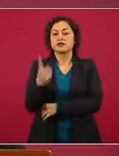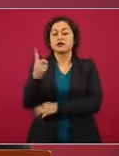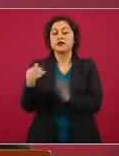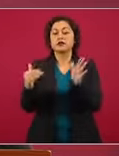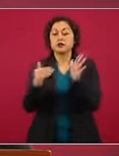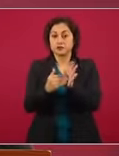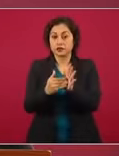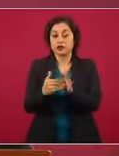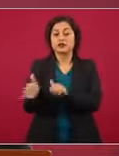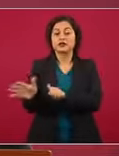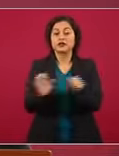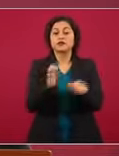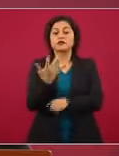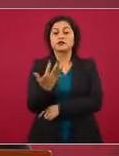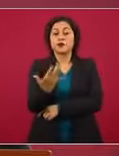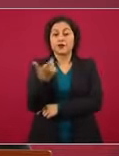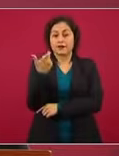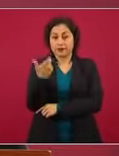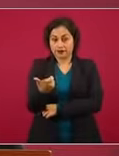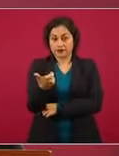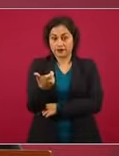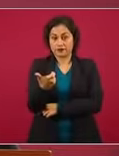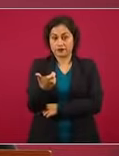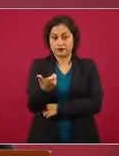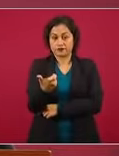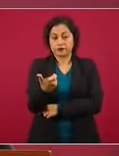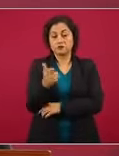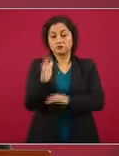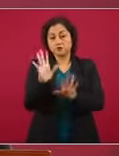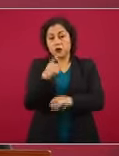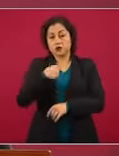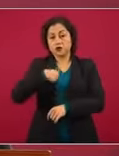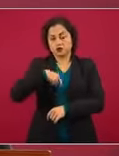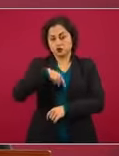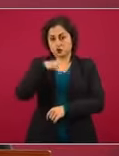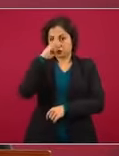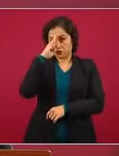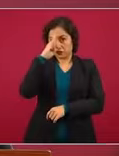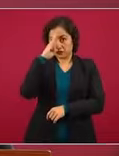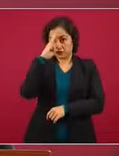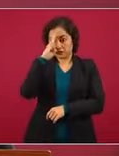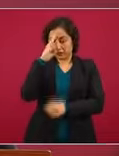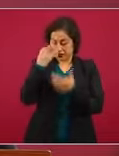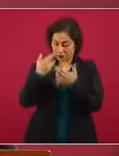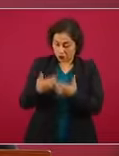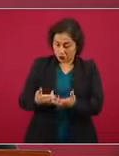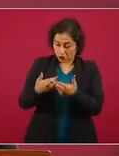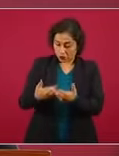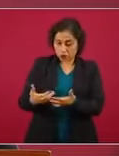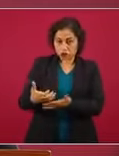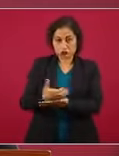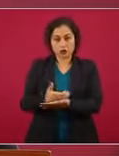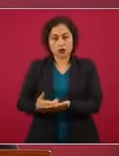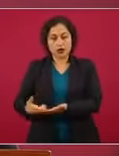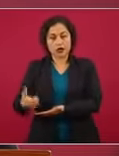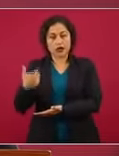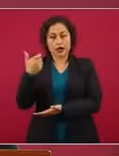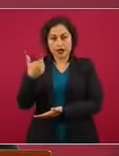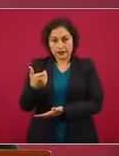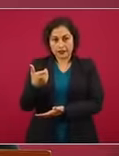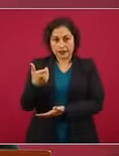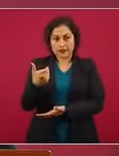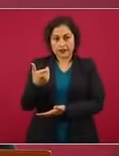pesos. Consideramos una utilidad de beneficio social